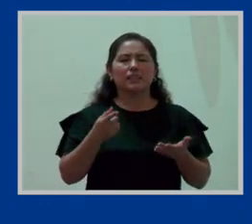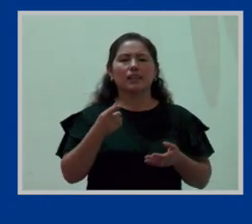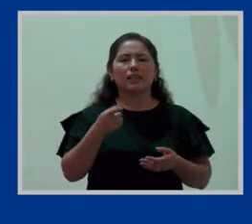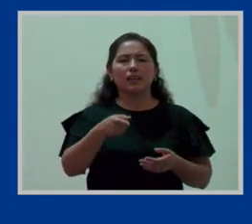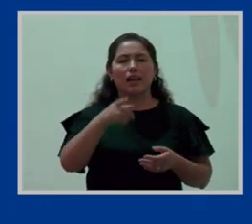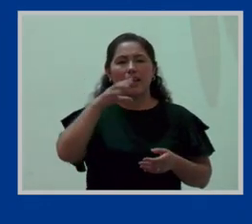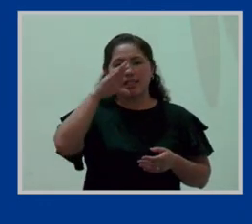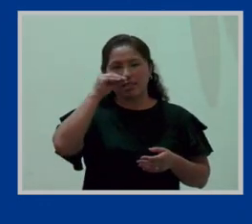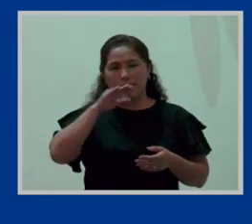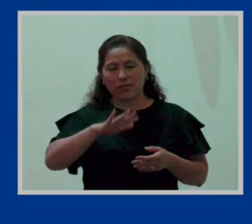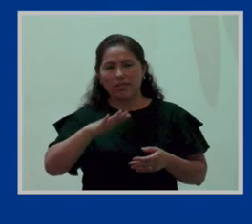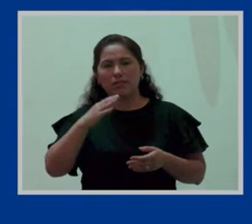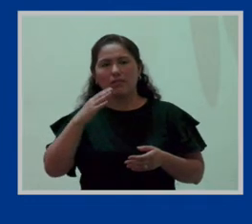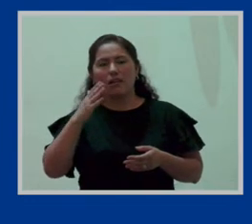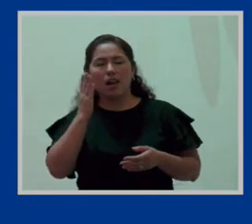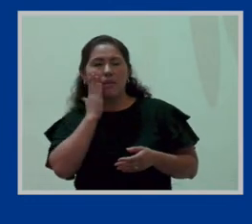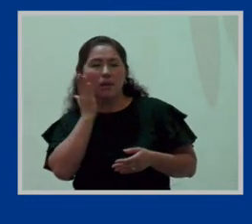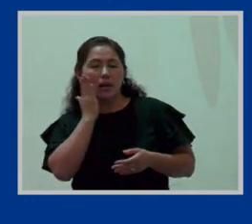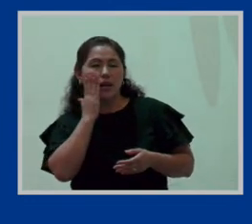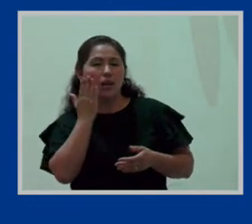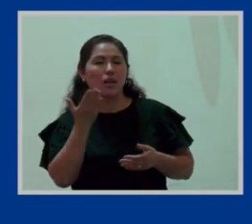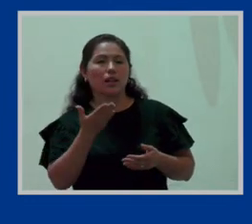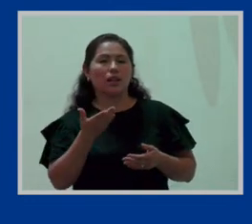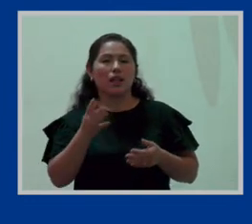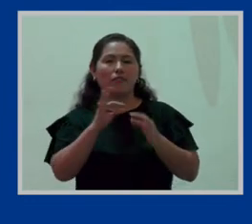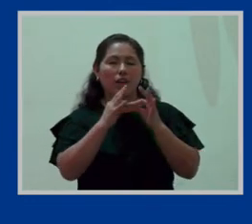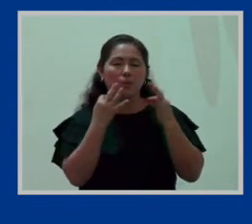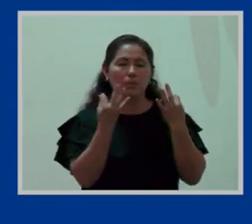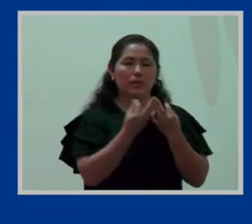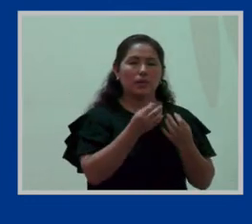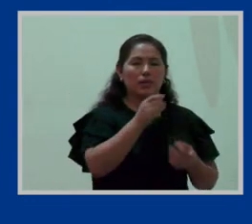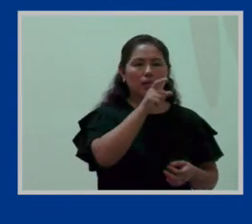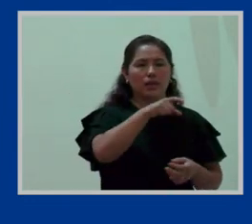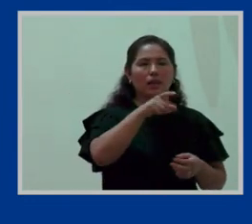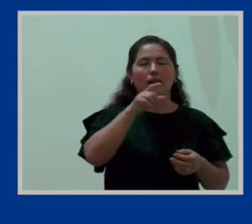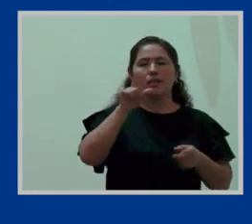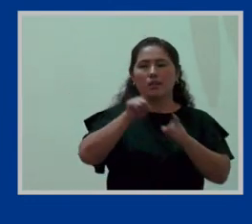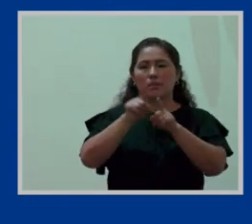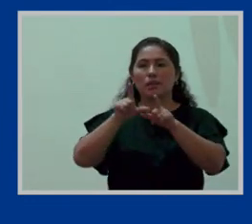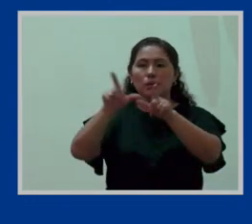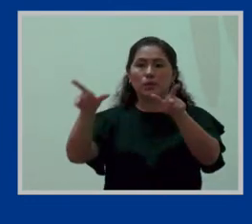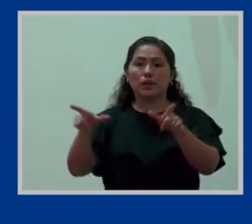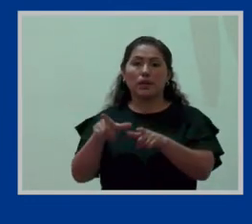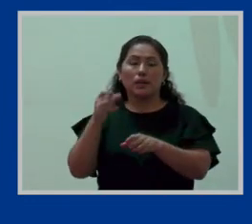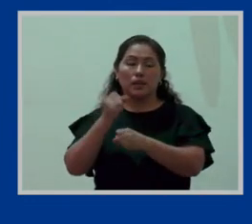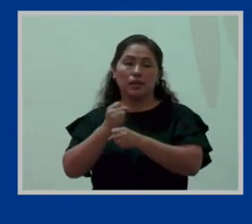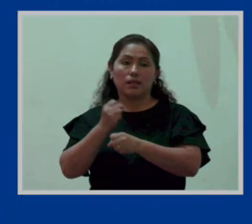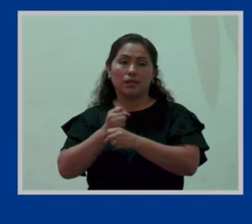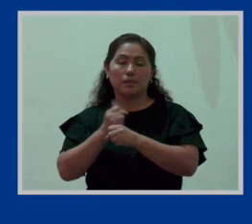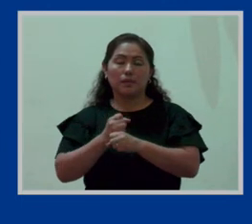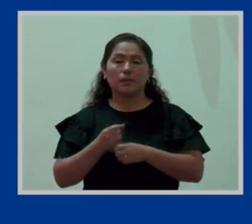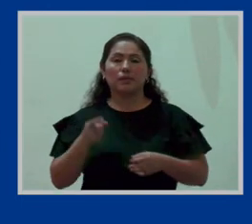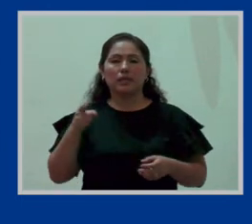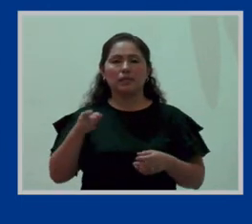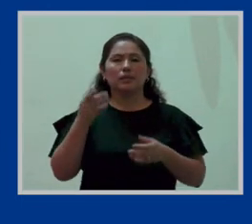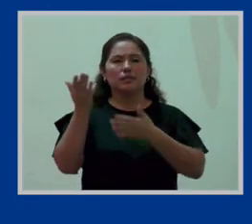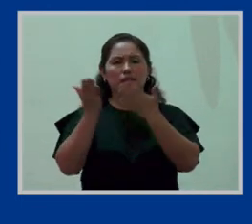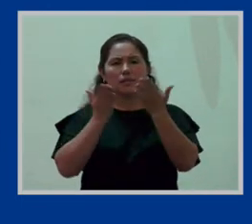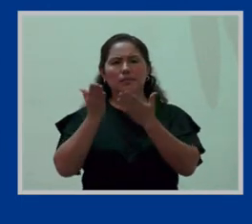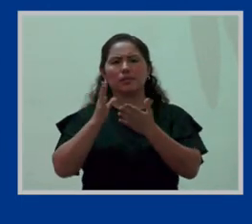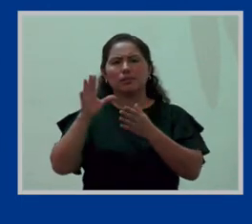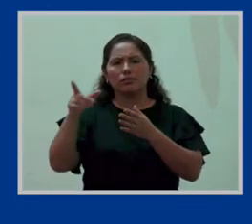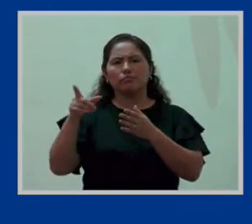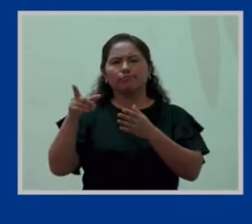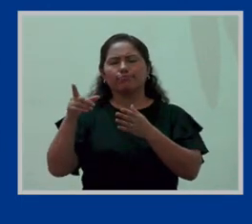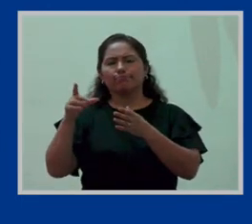niño, a la madre, a la familia y al centro de trabajo, este servicio concreto